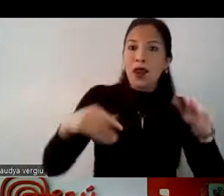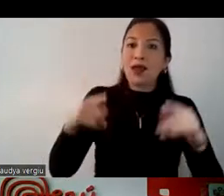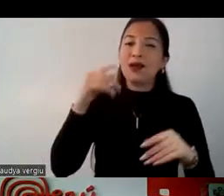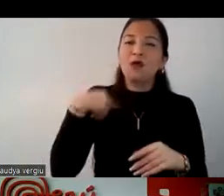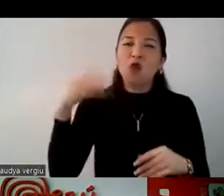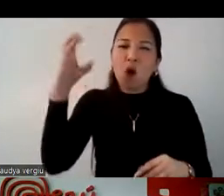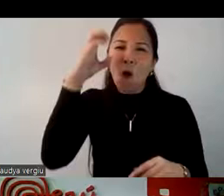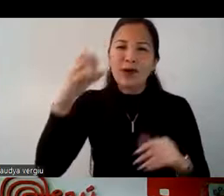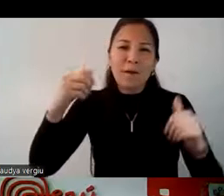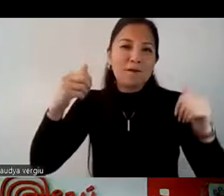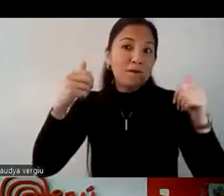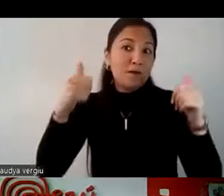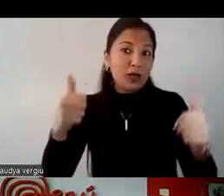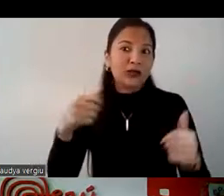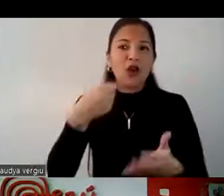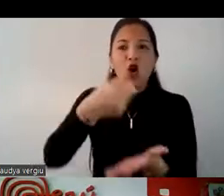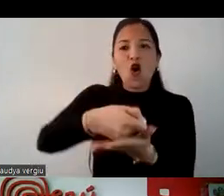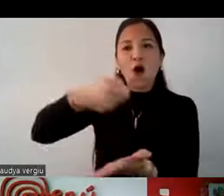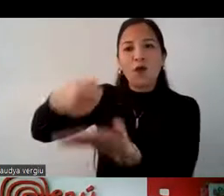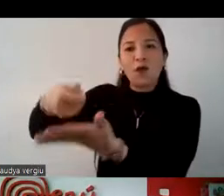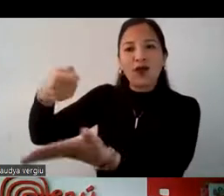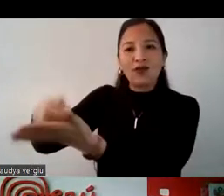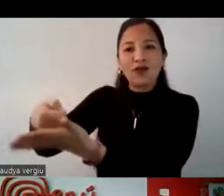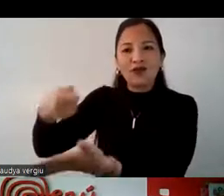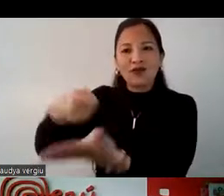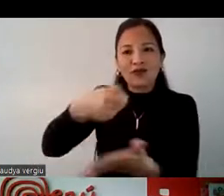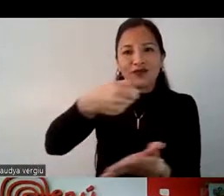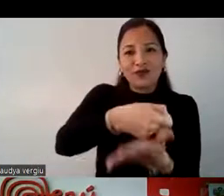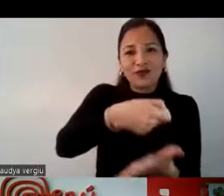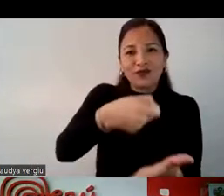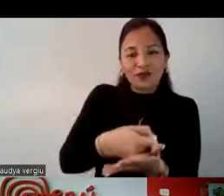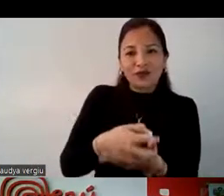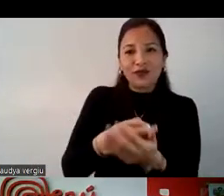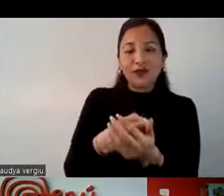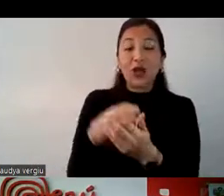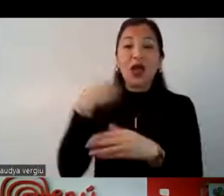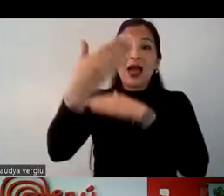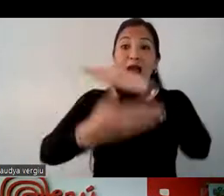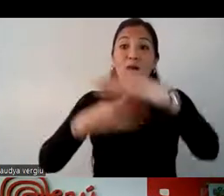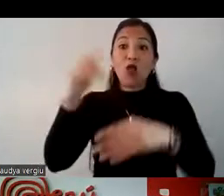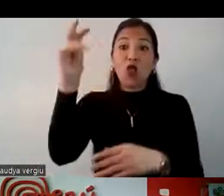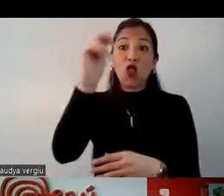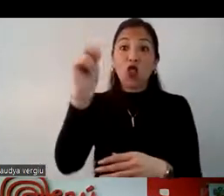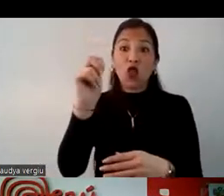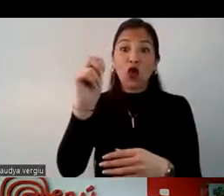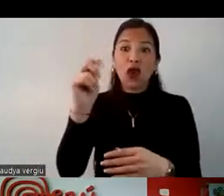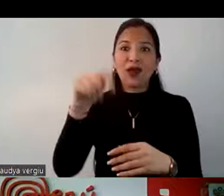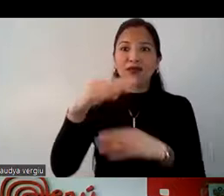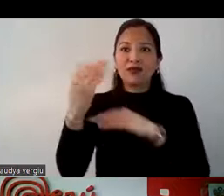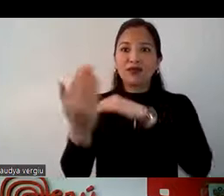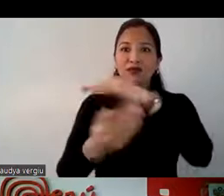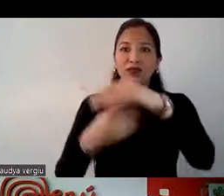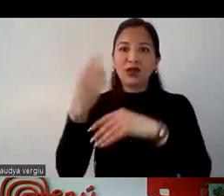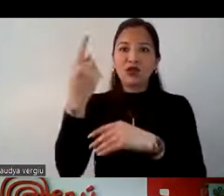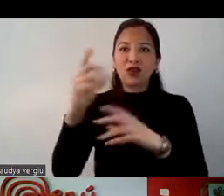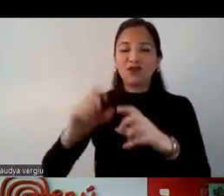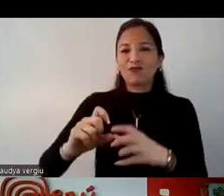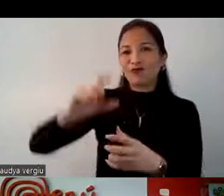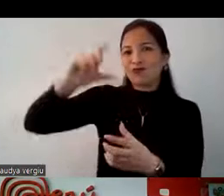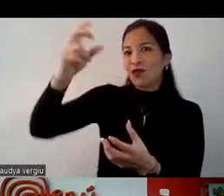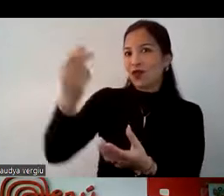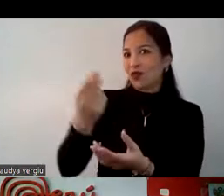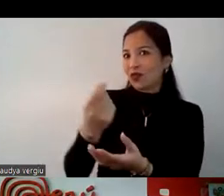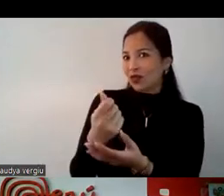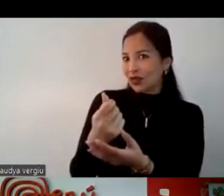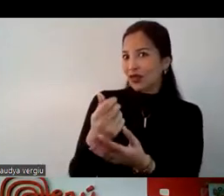por lo que les mencionaba al inicio, el dólar y la moneda local que se utiliza aquí, pues, le permite tener